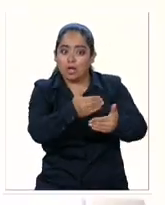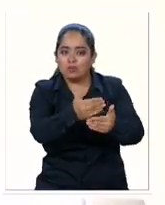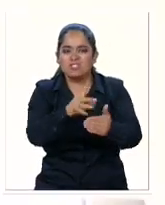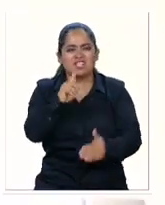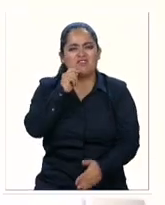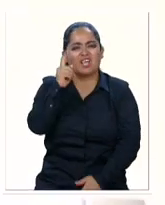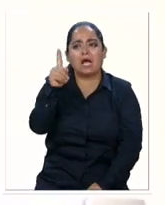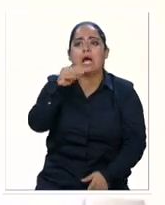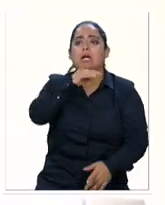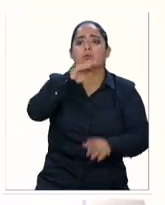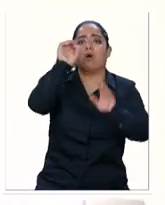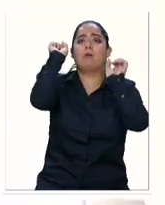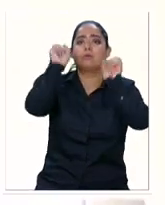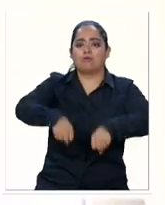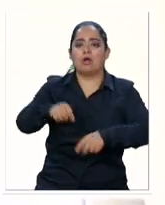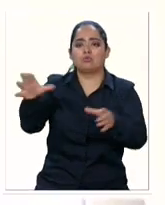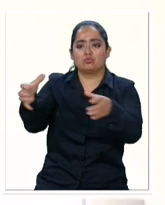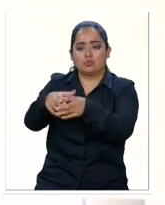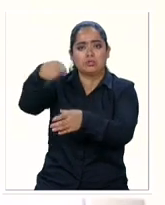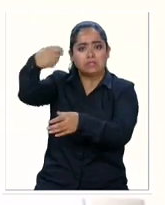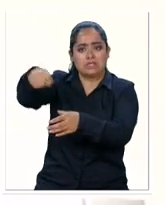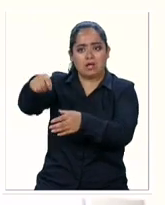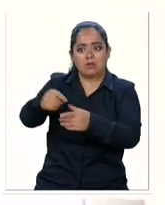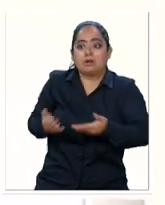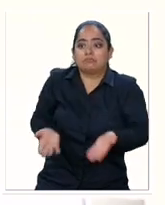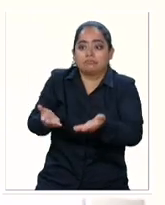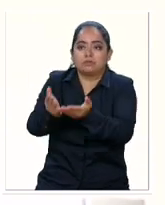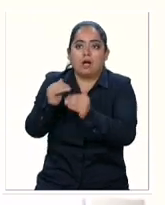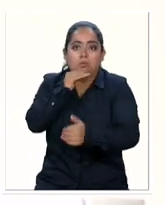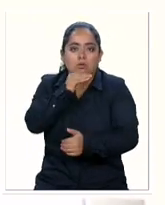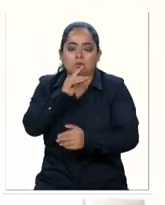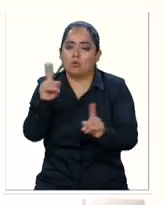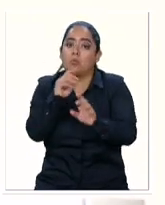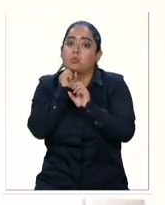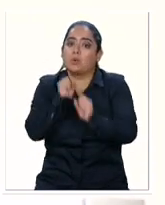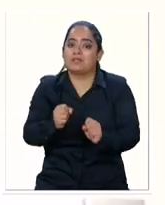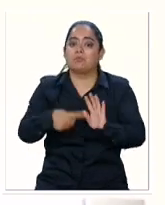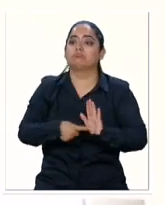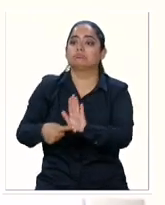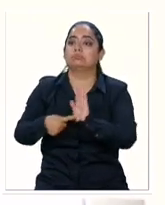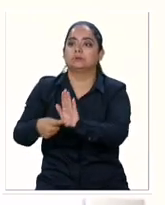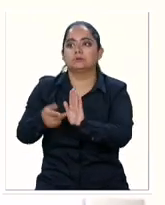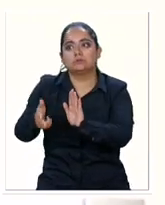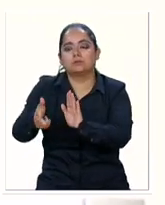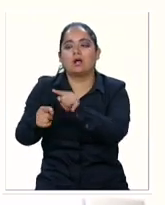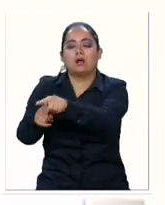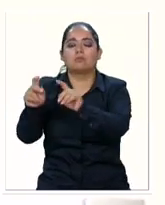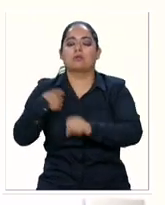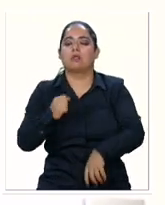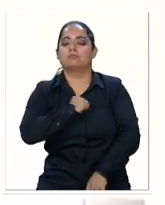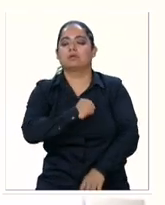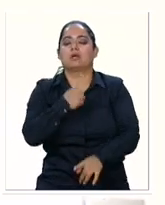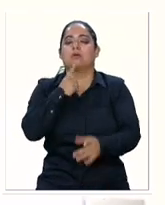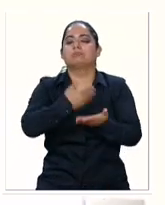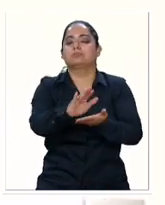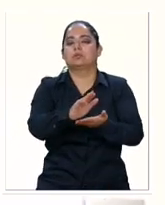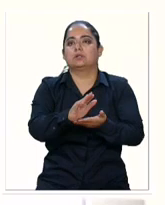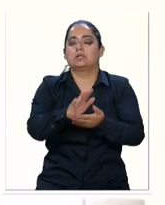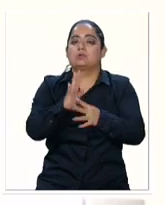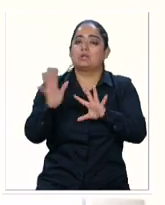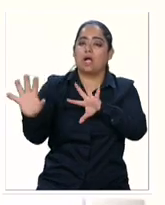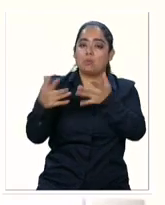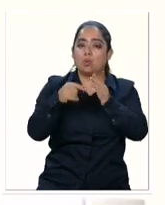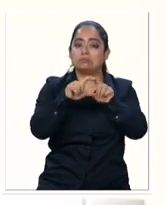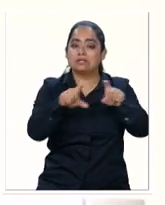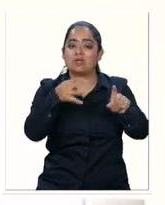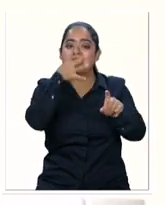que esto va a ser aprobado en la sala del Senado. Por el contrario, puede significar que fracase esta iniciativa si es que no hay un texto que garantice que a lo menos